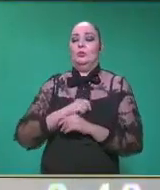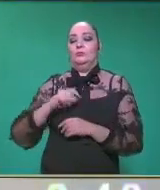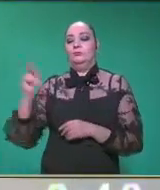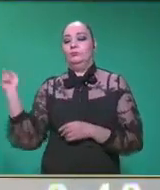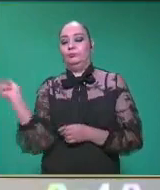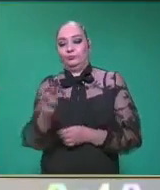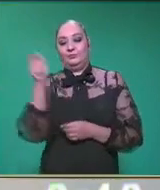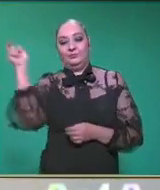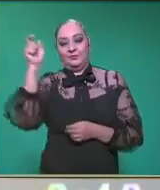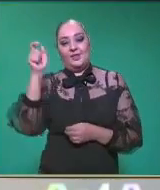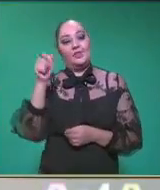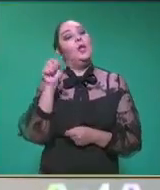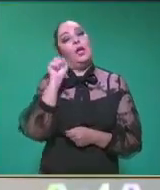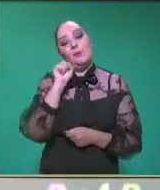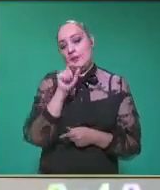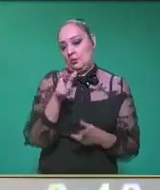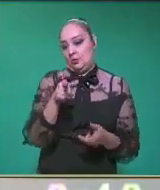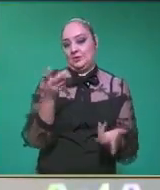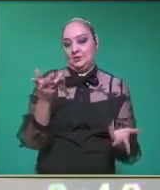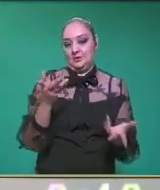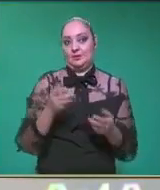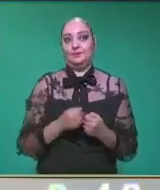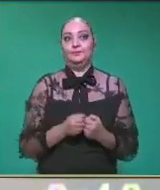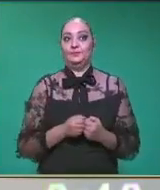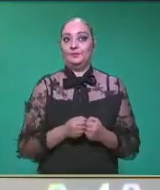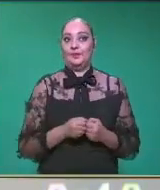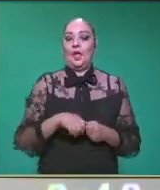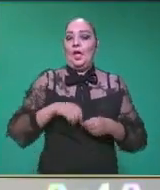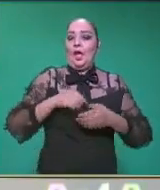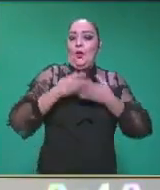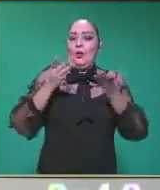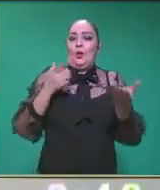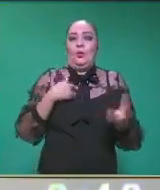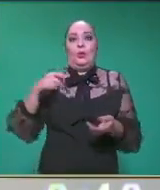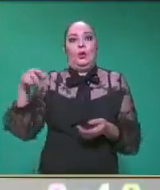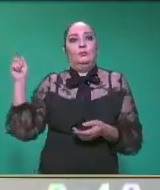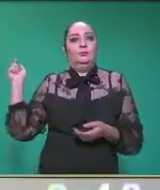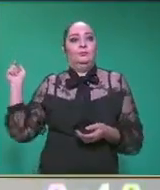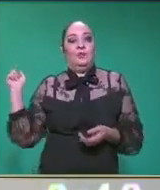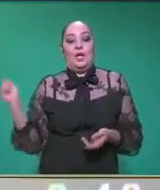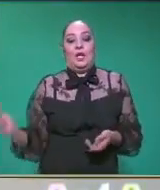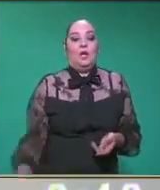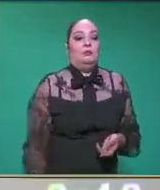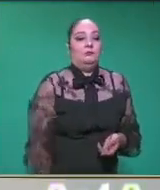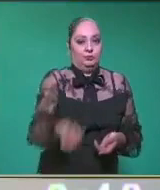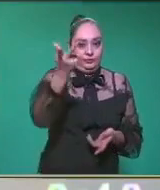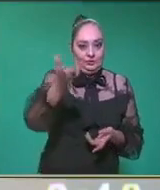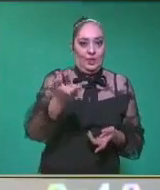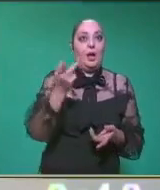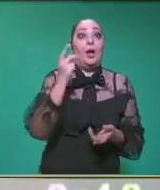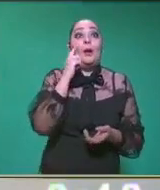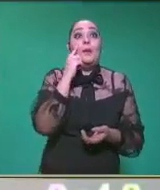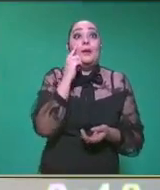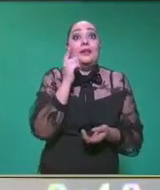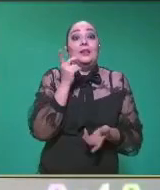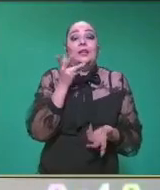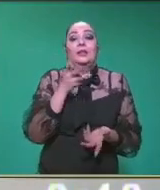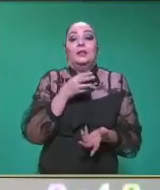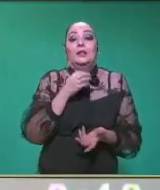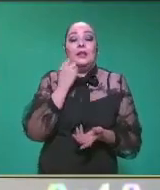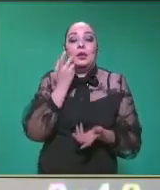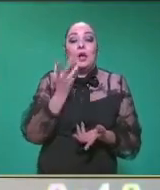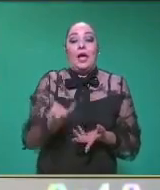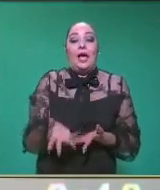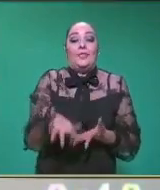el trombo? Ah, sí, sí ha jugado el trombo. Muy bien, entonces vamos a lanzarla hacia arriba y vamos a tratar de atrapar